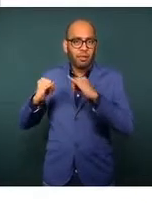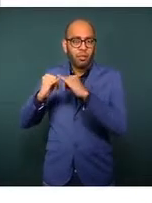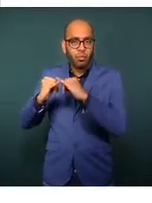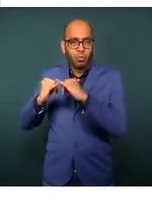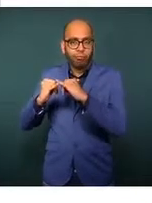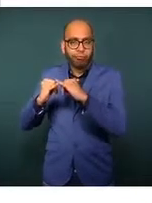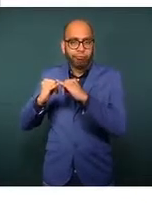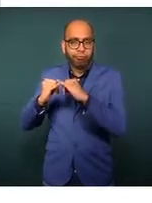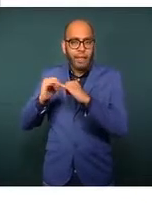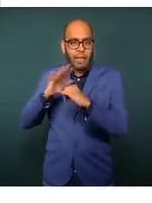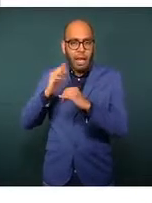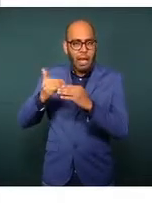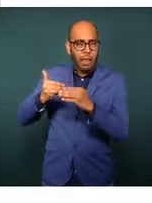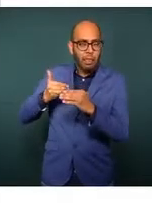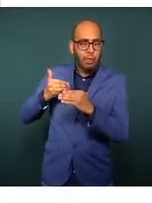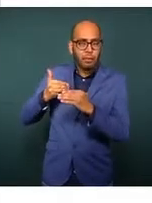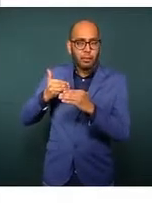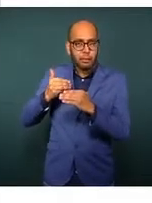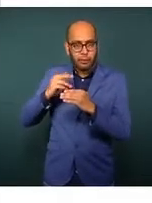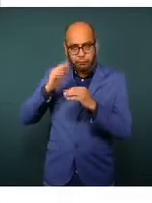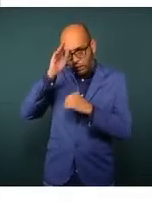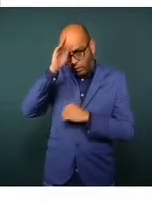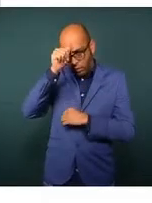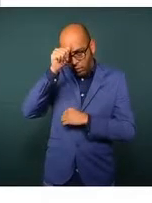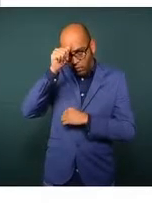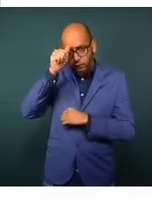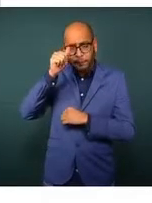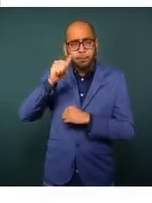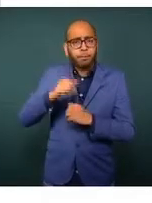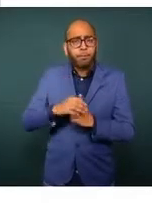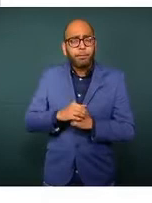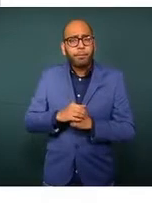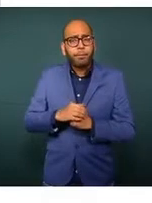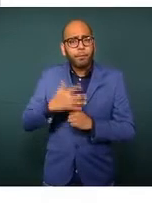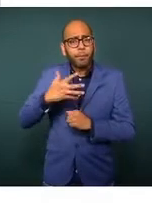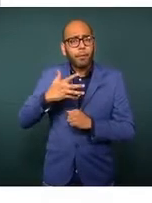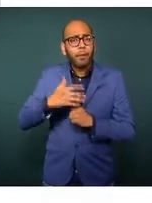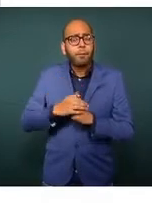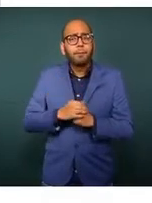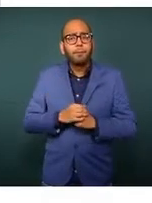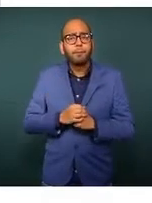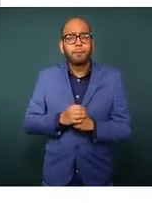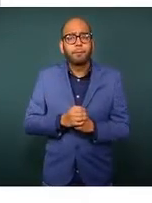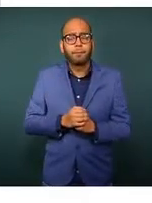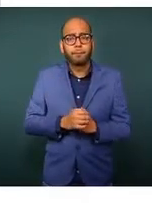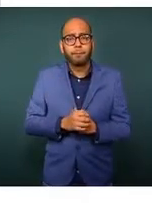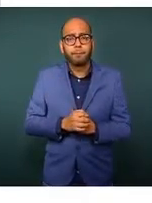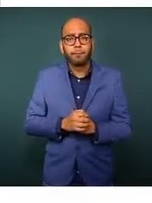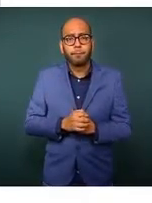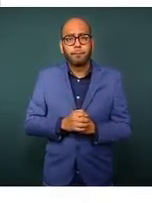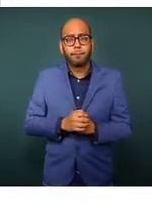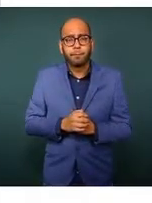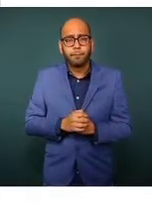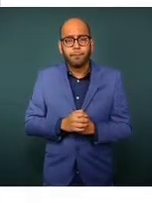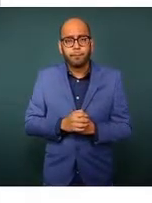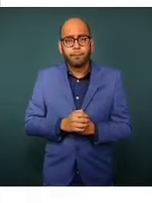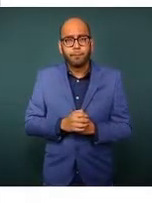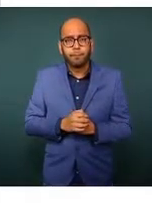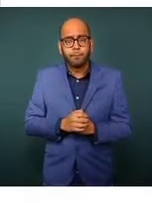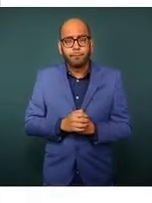de coordinación para la Constitución de la Paz, que es activamos